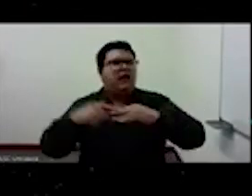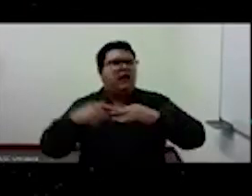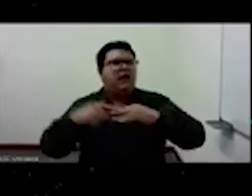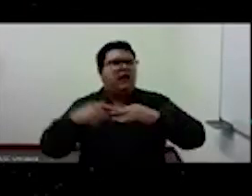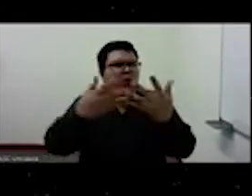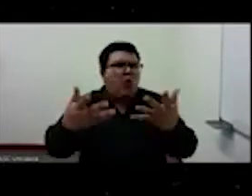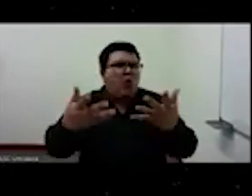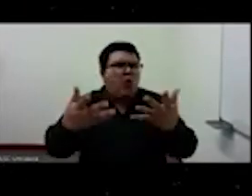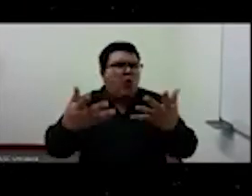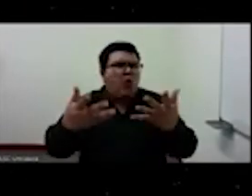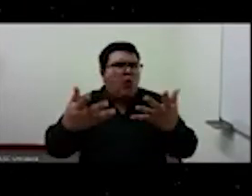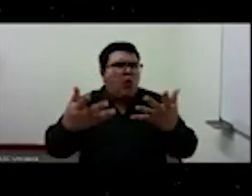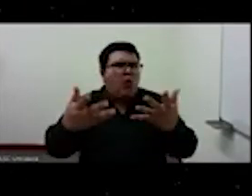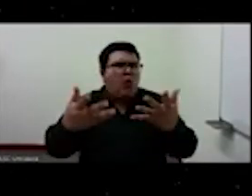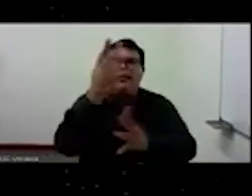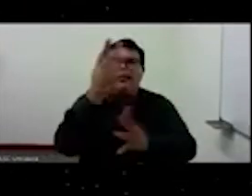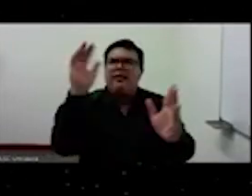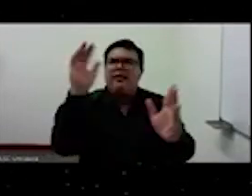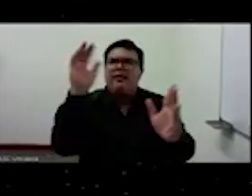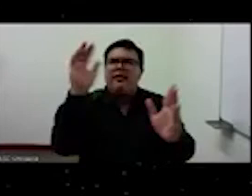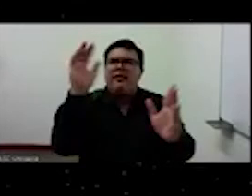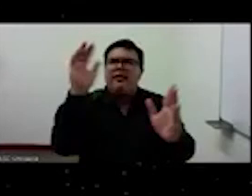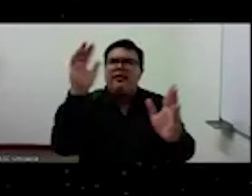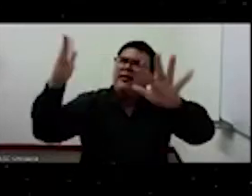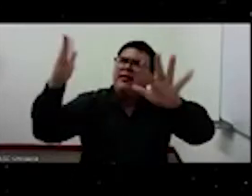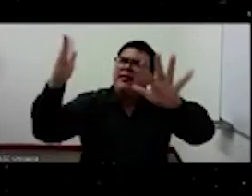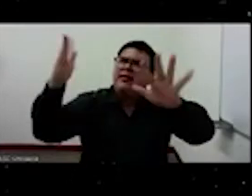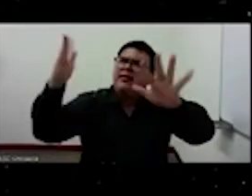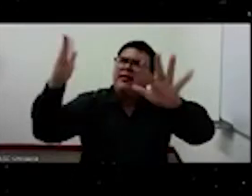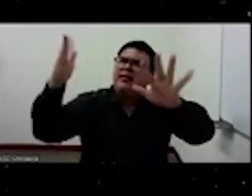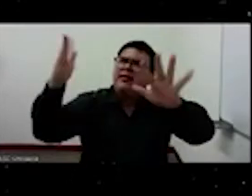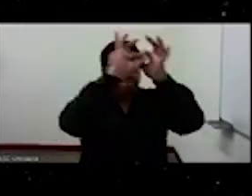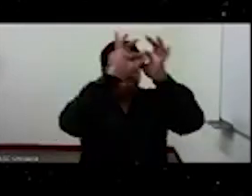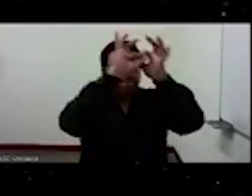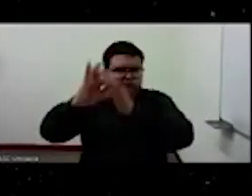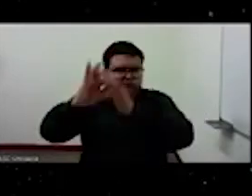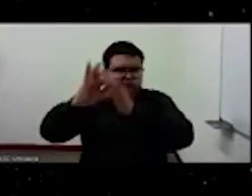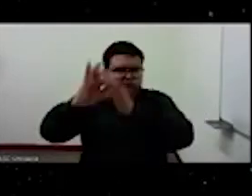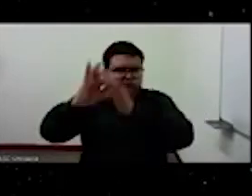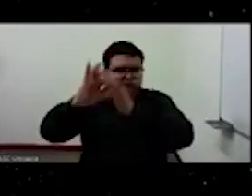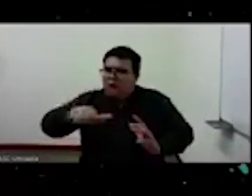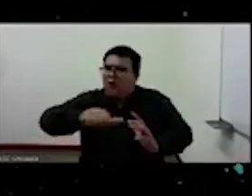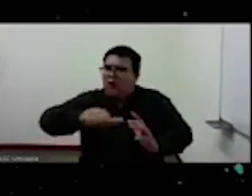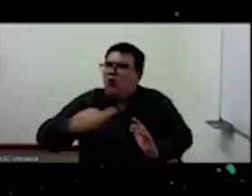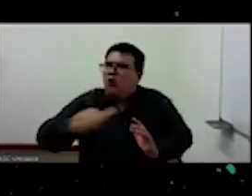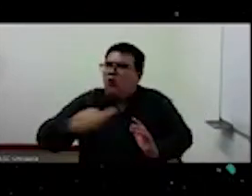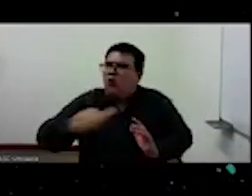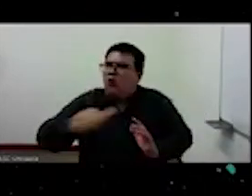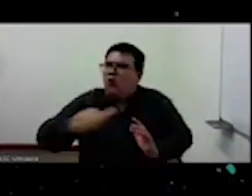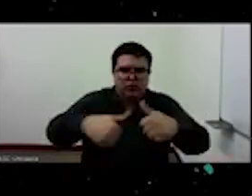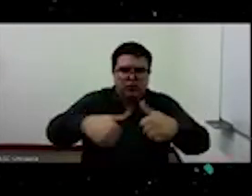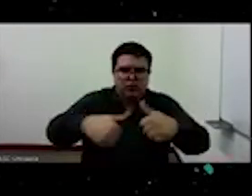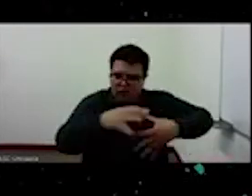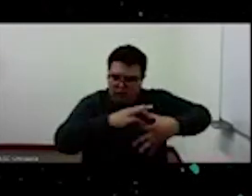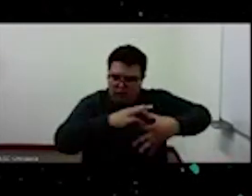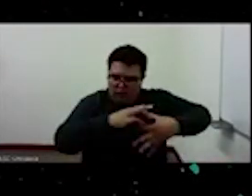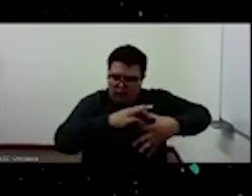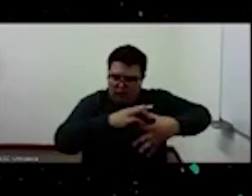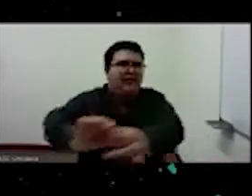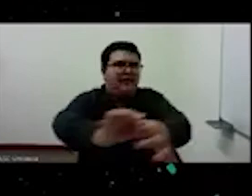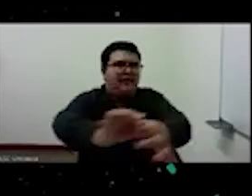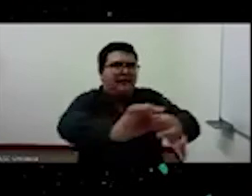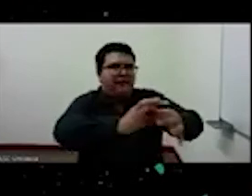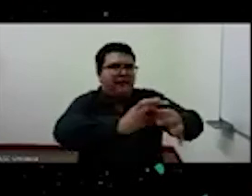naturaleza con el cosmos con nuestro cuerpo con el cuerpo de los otros la